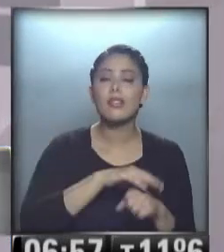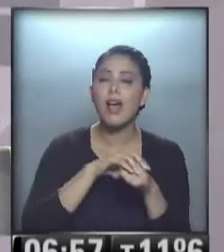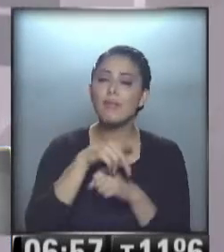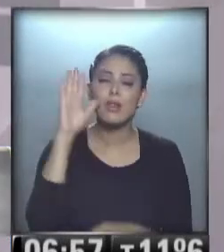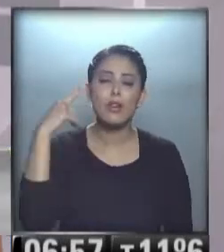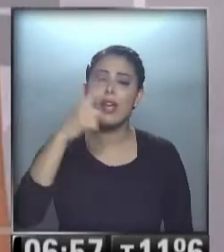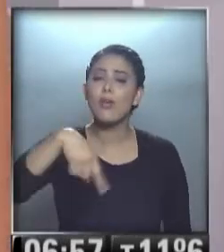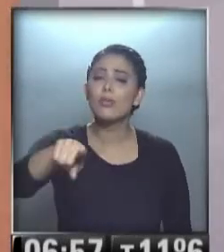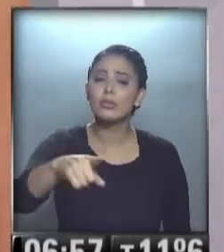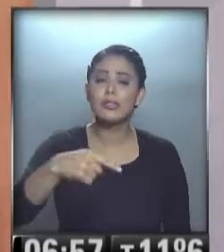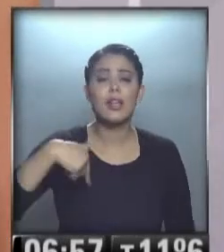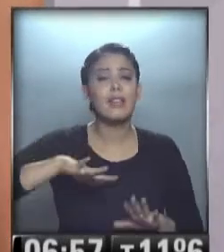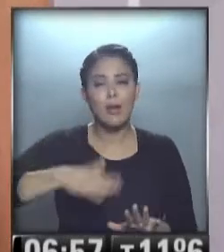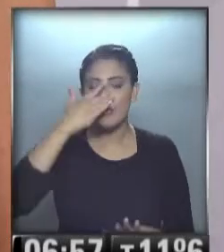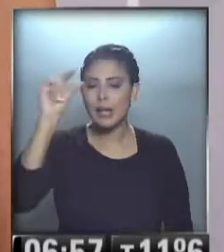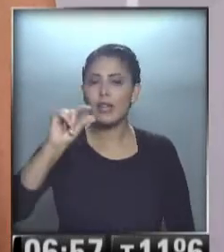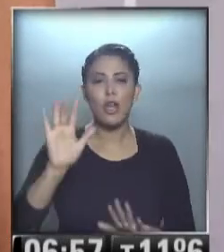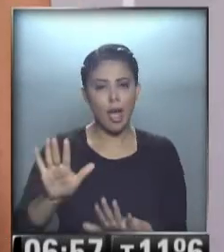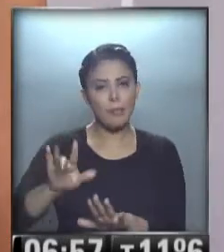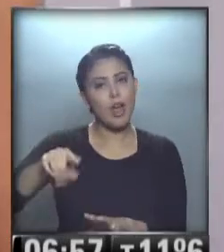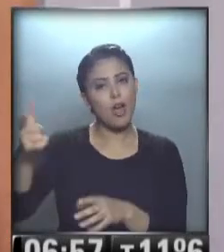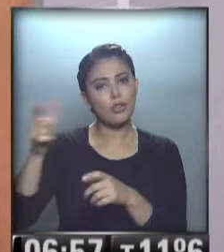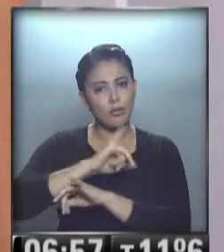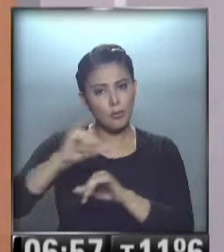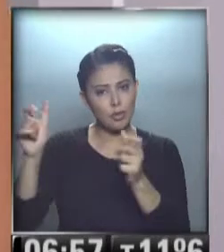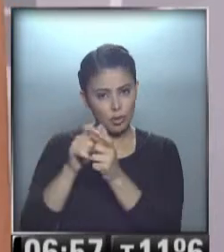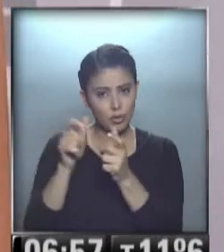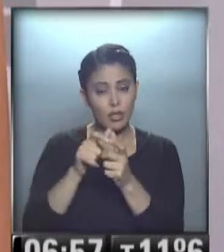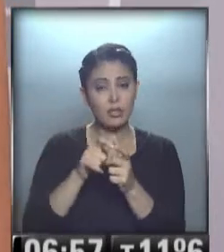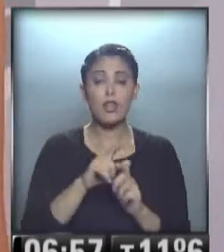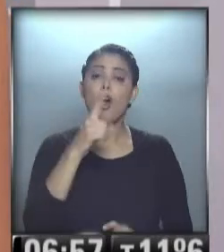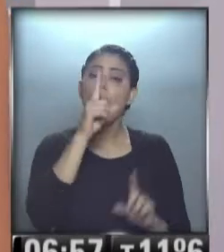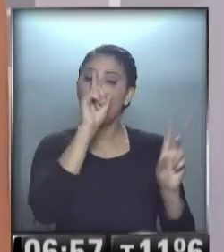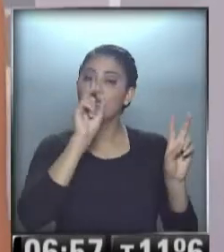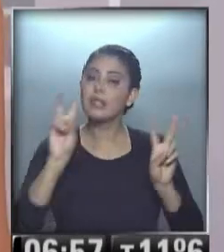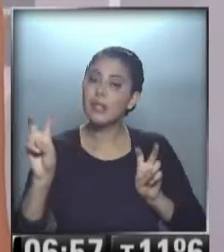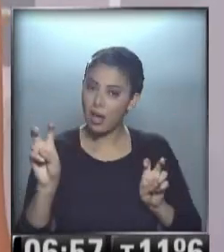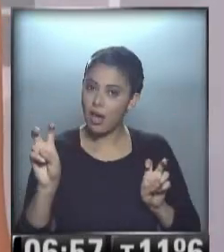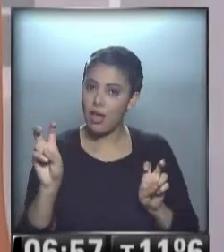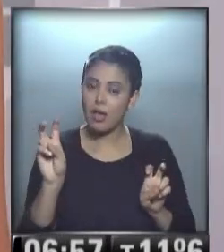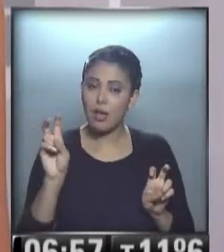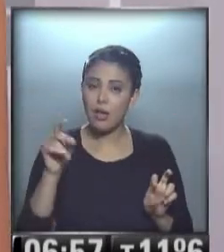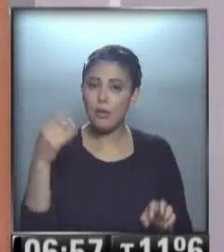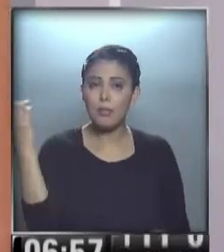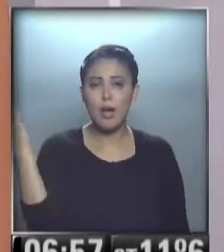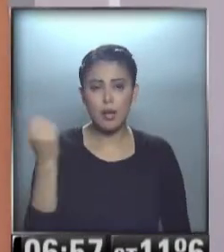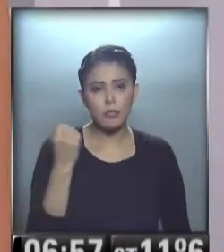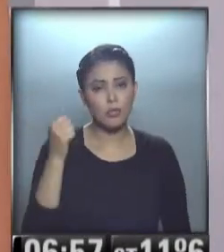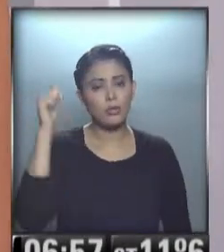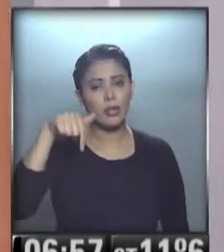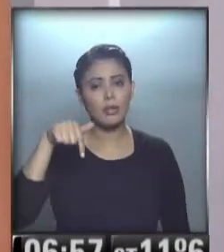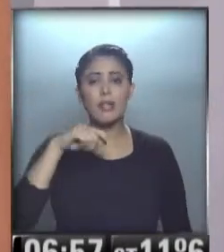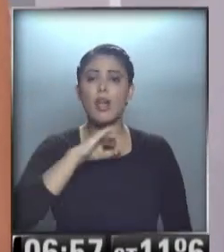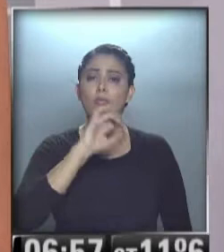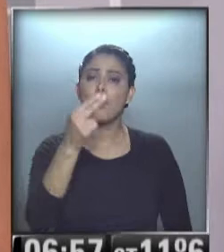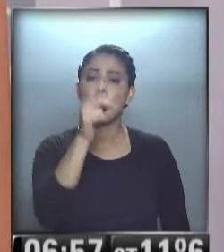Nadia y a todos ustedes los esperamos en minutos para el noticiero de Visión 7, porque uno de los temas que tendremos en esta edición es la